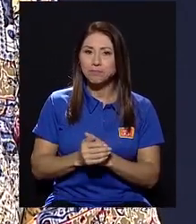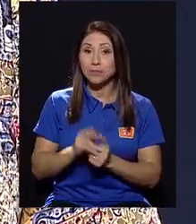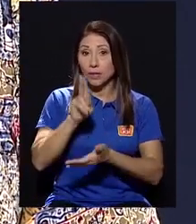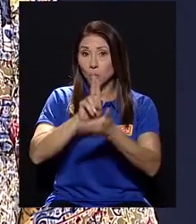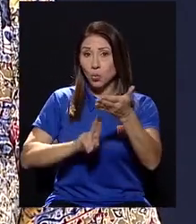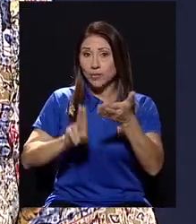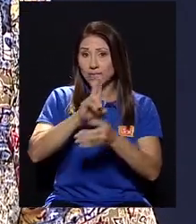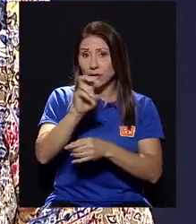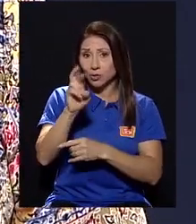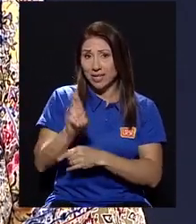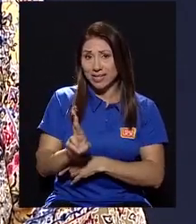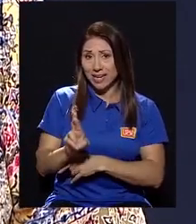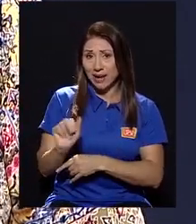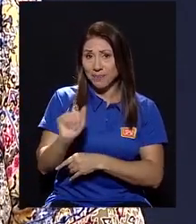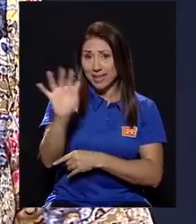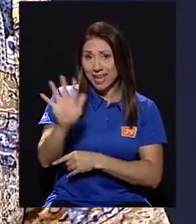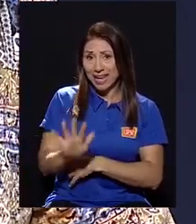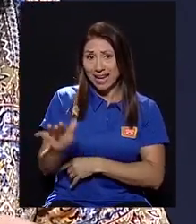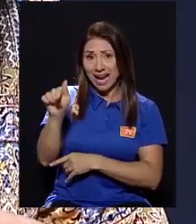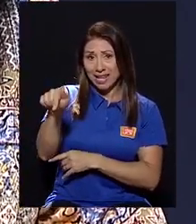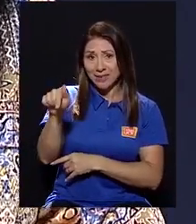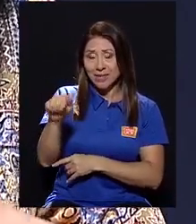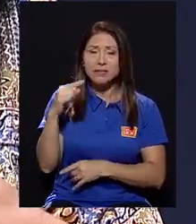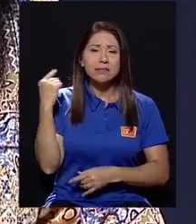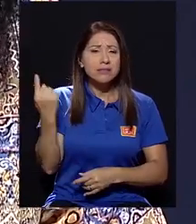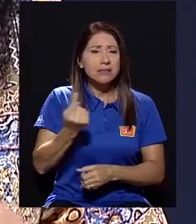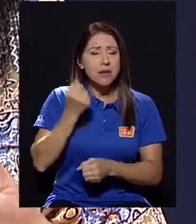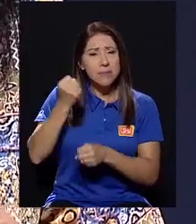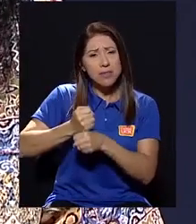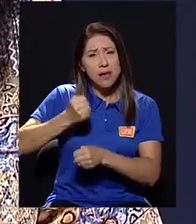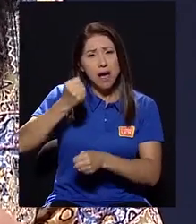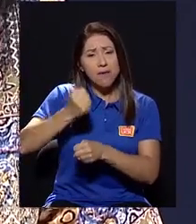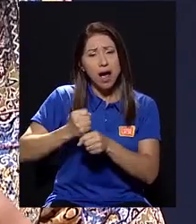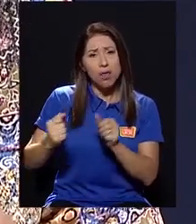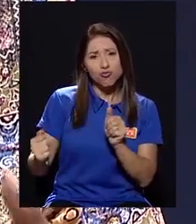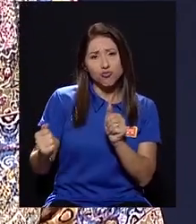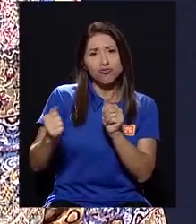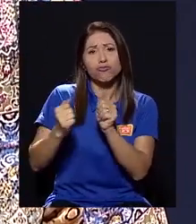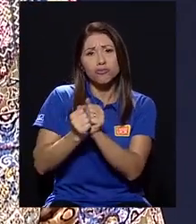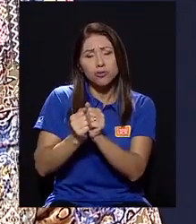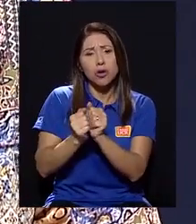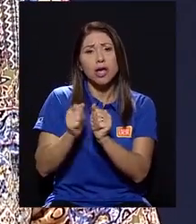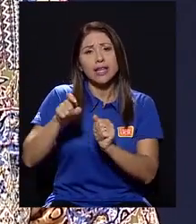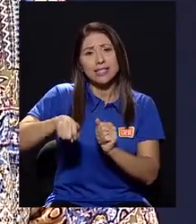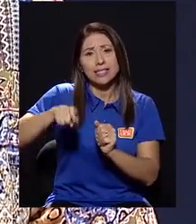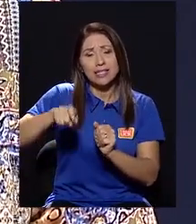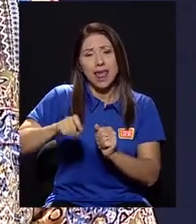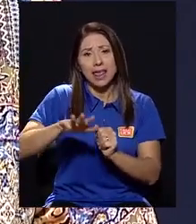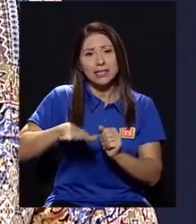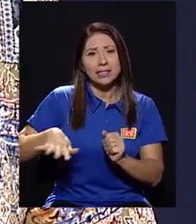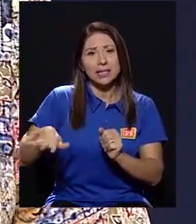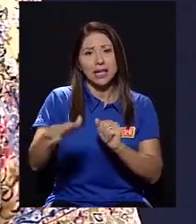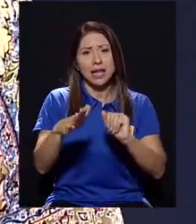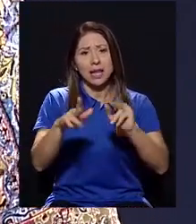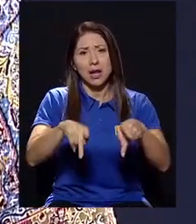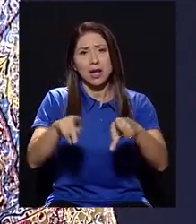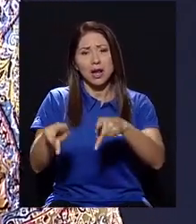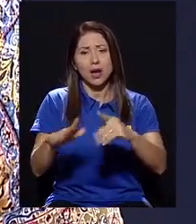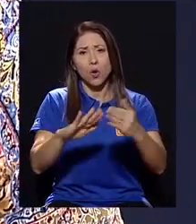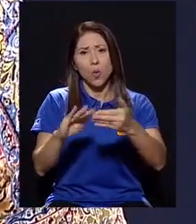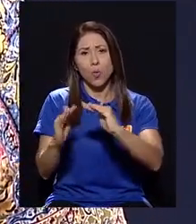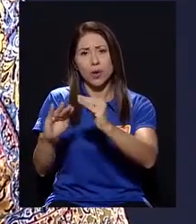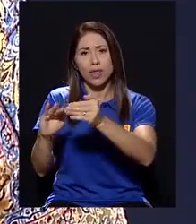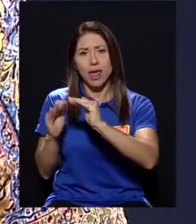Universidad de Costa Rica en el Caribe siempre ha trabajado muy de la mano de las necesidades de la comunidad. O sea,